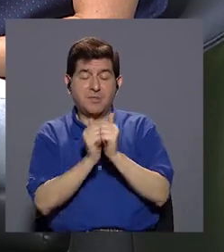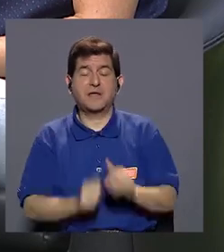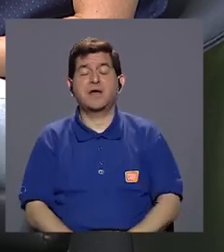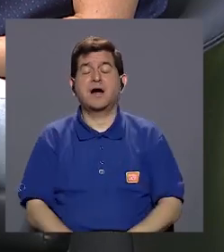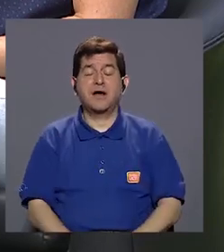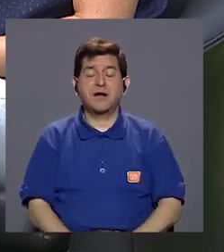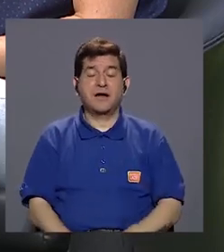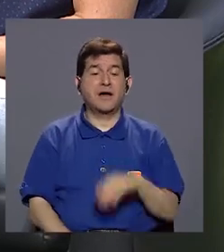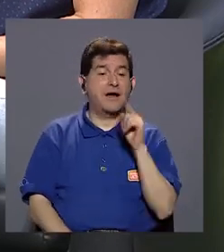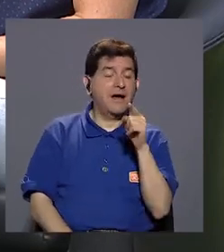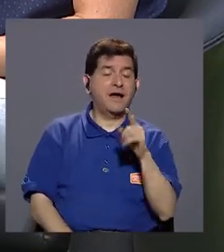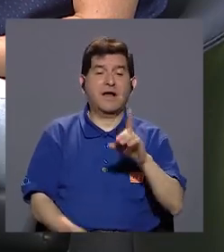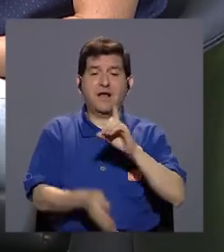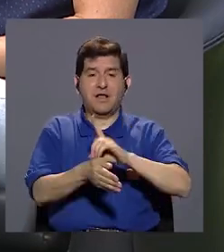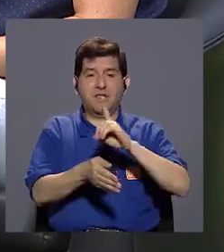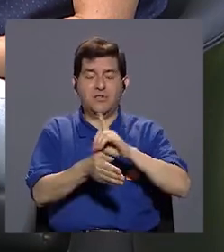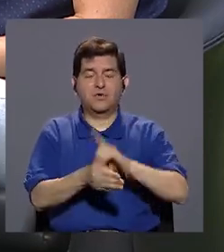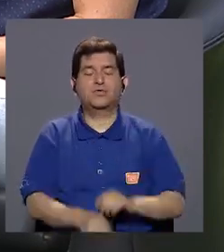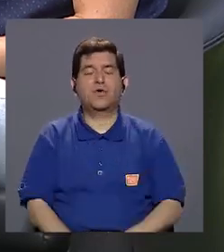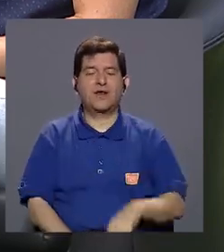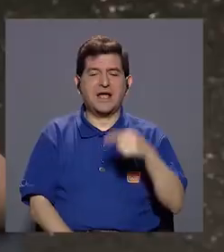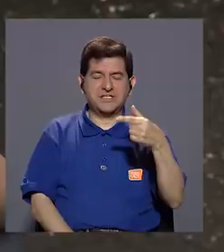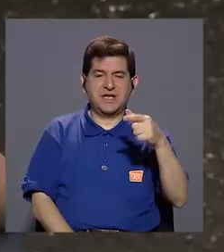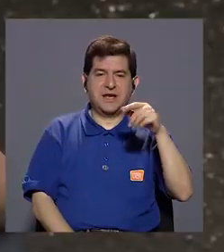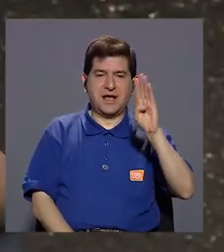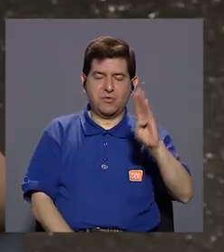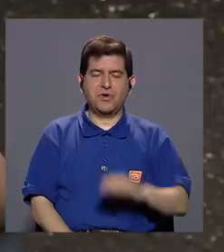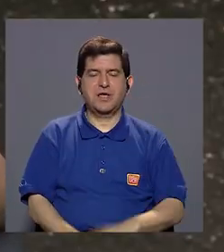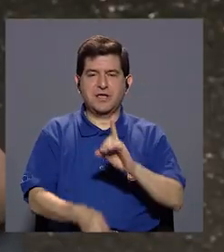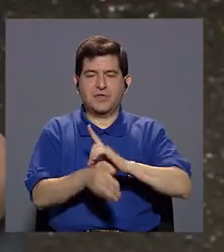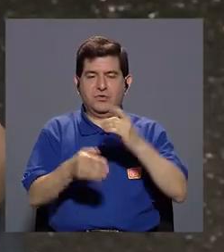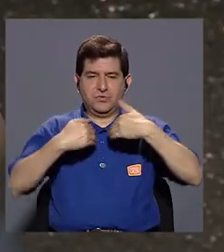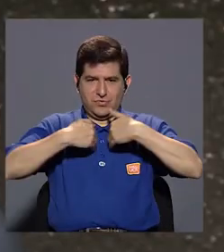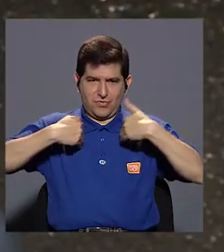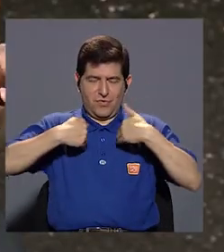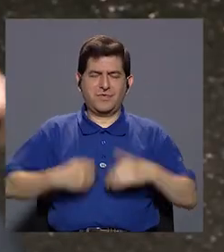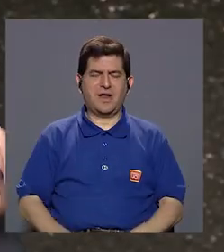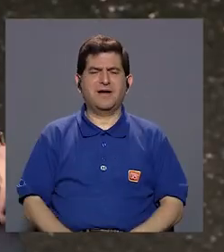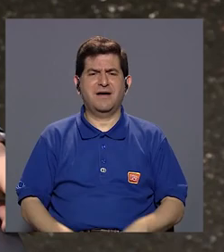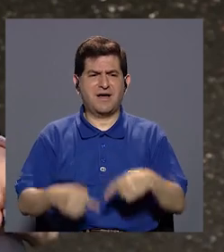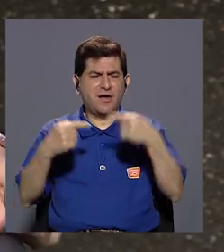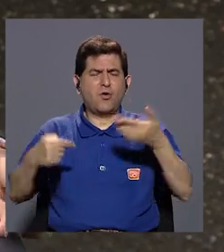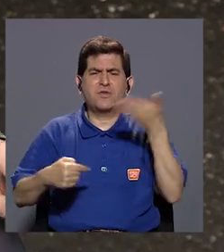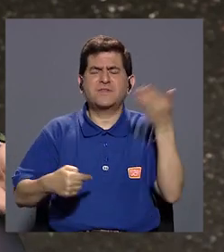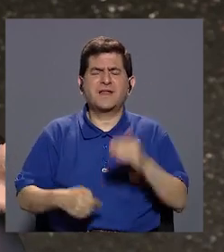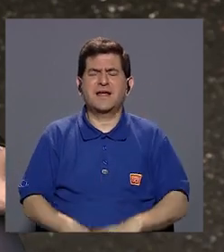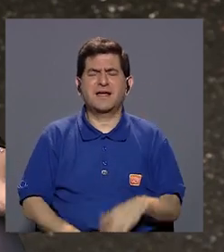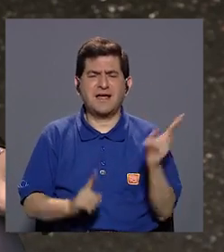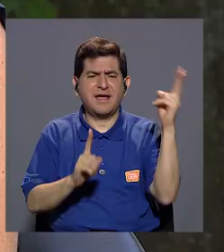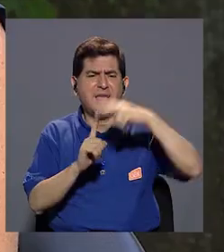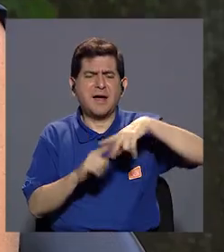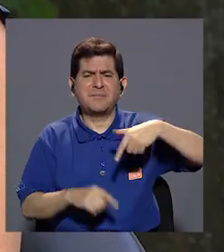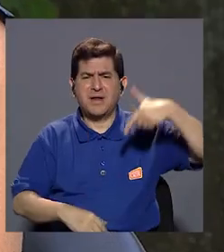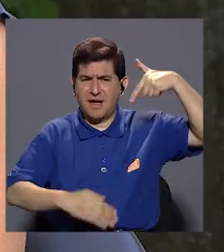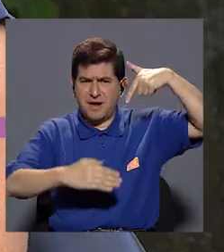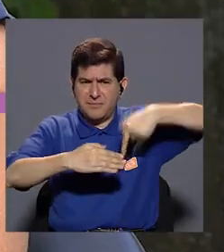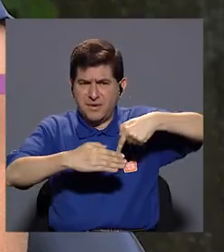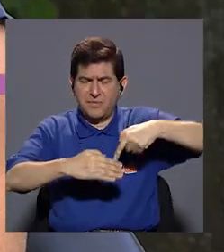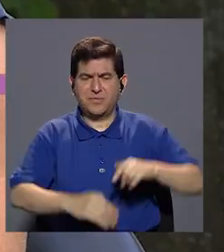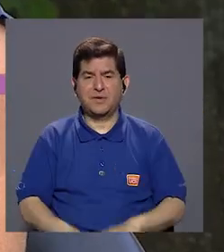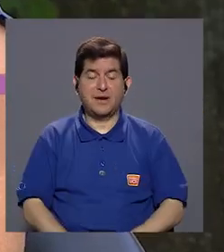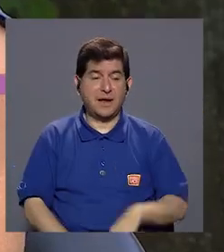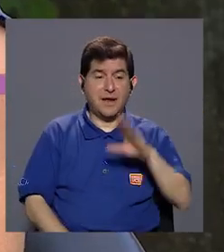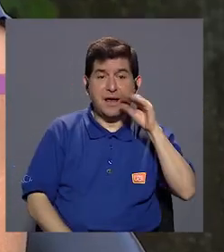doctora Gina Bonilla, médica veterinario. Y Gina, ¿contra qué se vacuna? Bueno, en